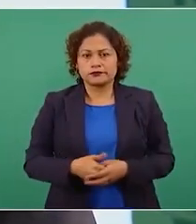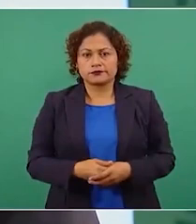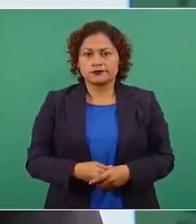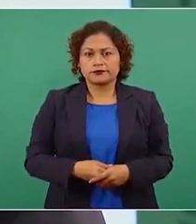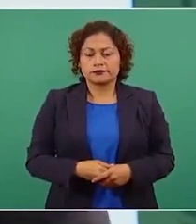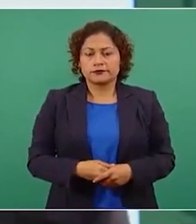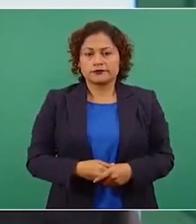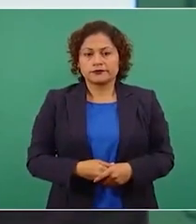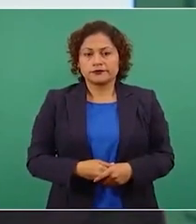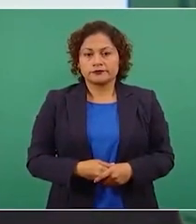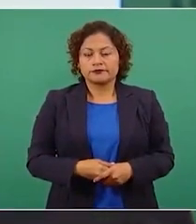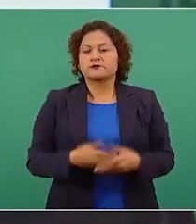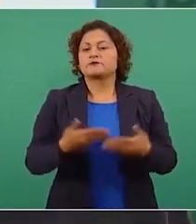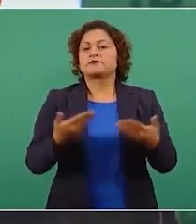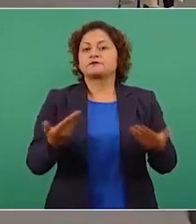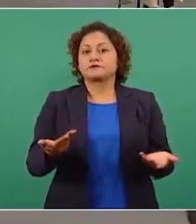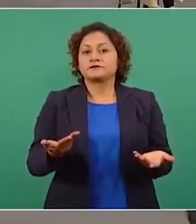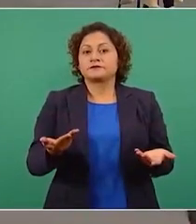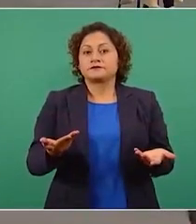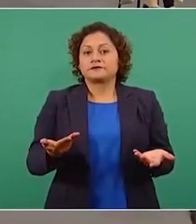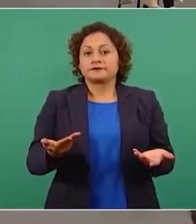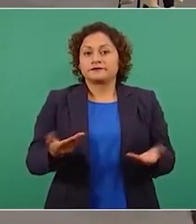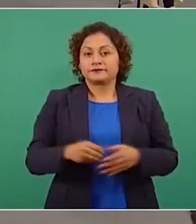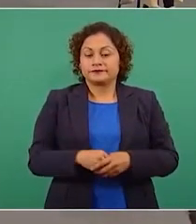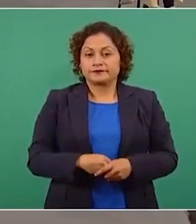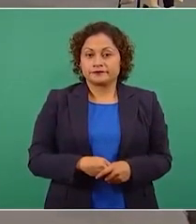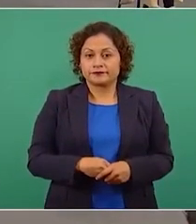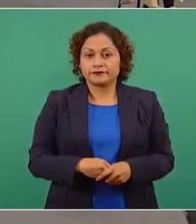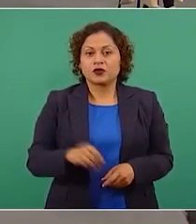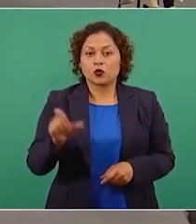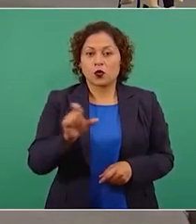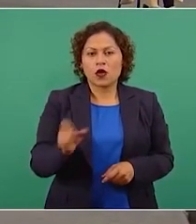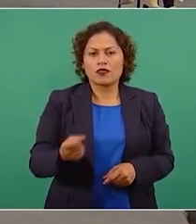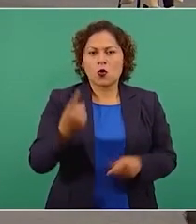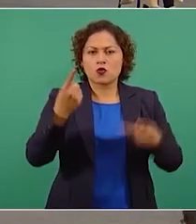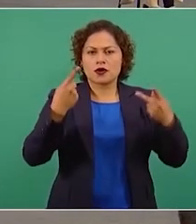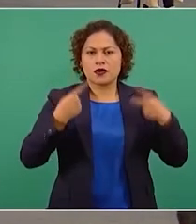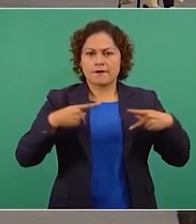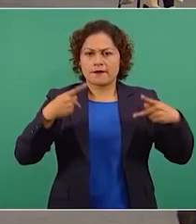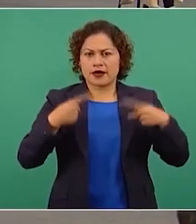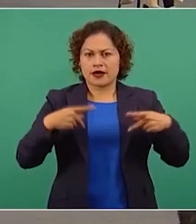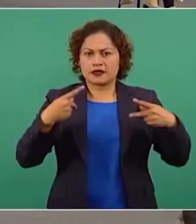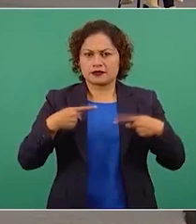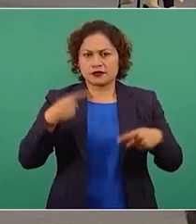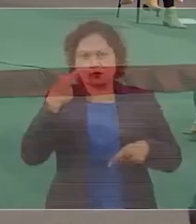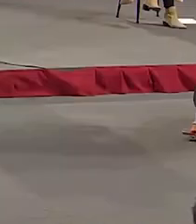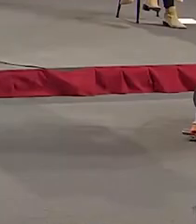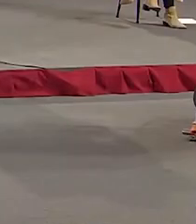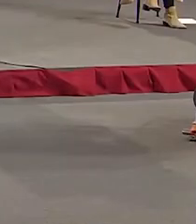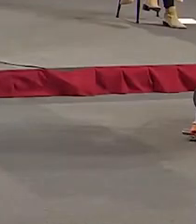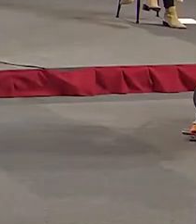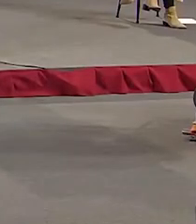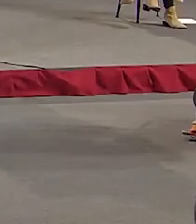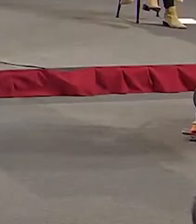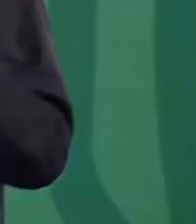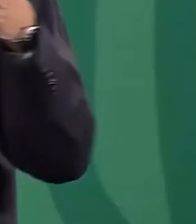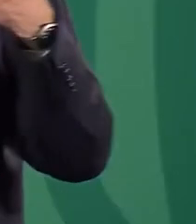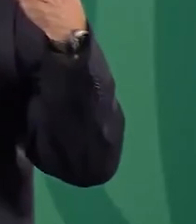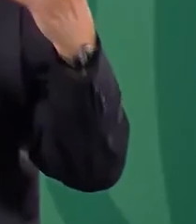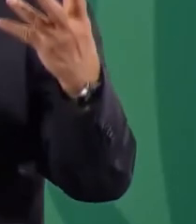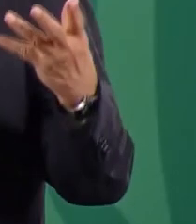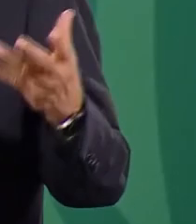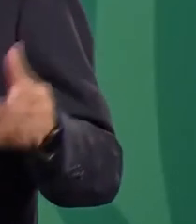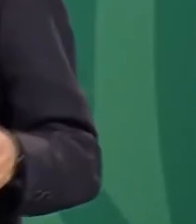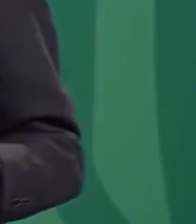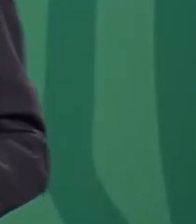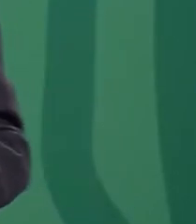y cuando alguien se entrega decía un crítico por entero a la mentira pierde